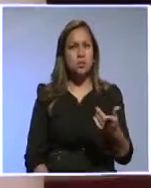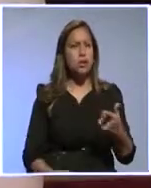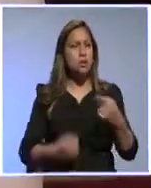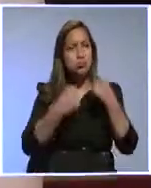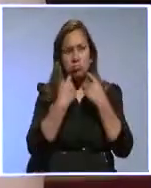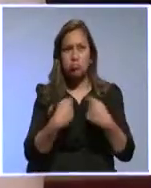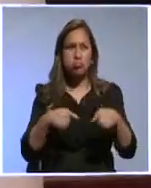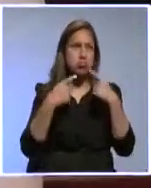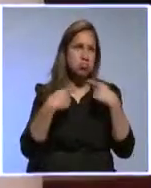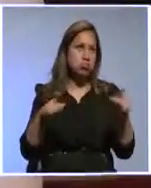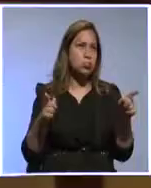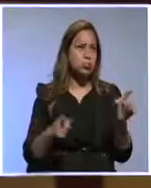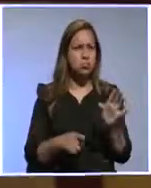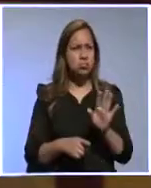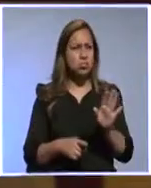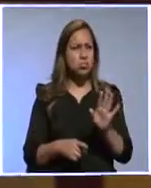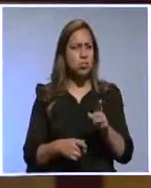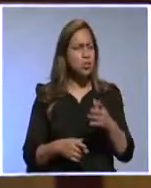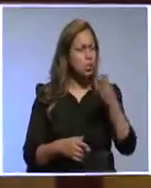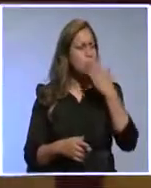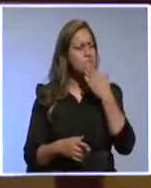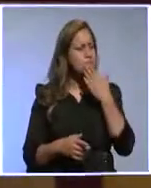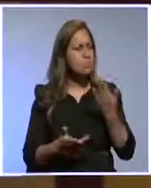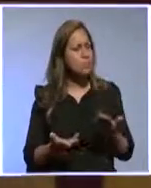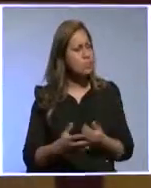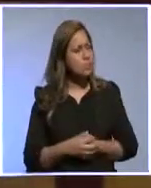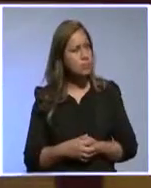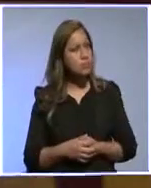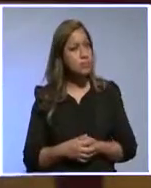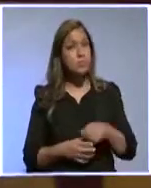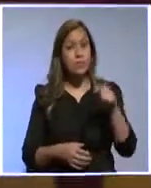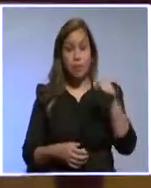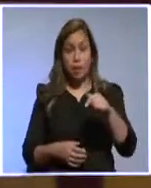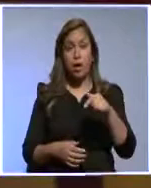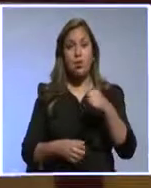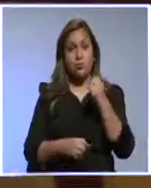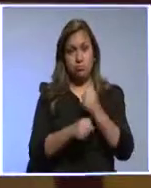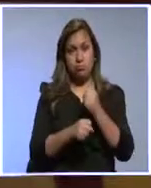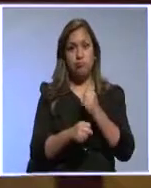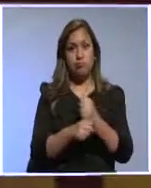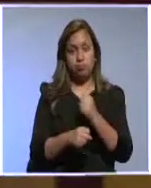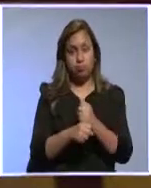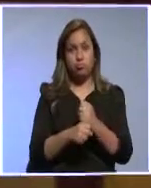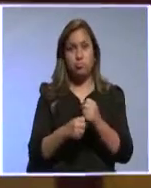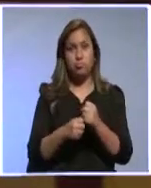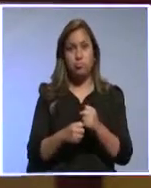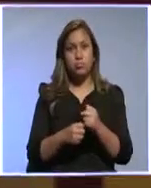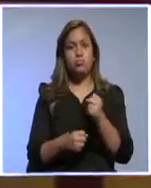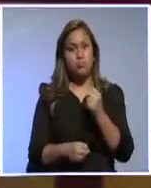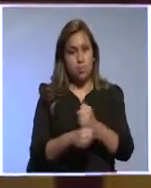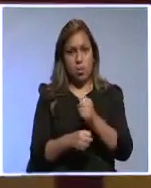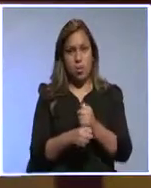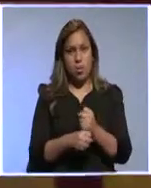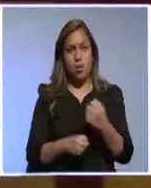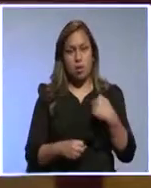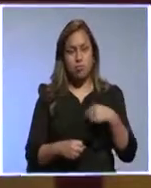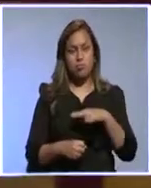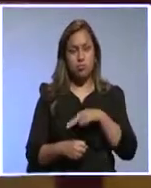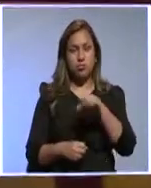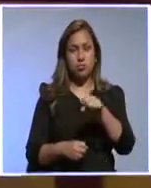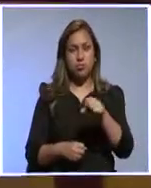declaraciones y nada más? Bueno, justamente ese es el rol que nosotros hemos, ese es el guante que hemos tomado en esta